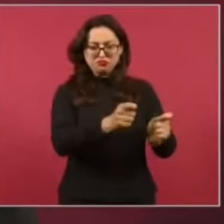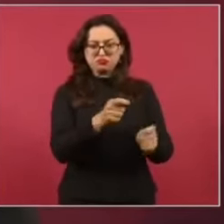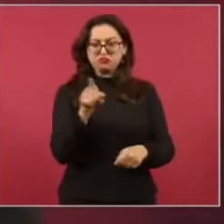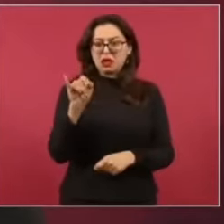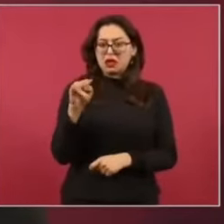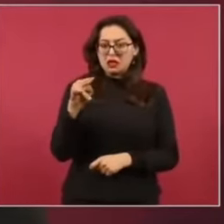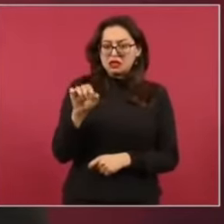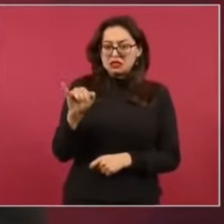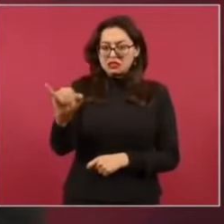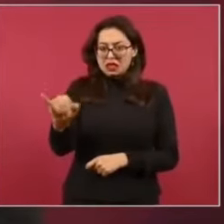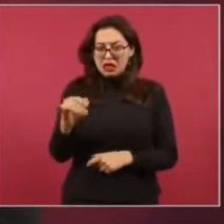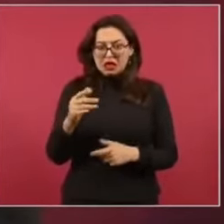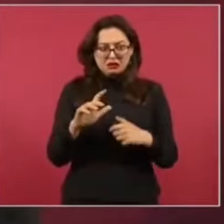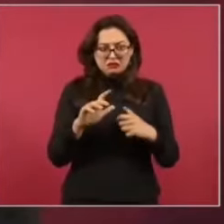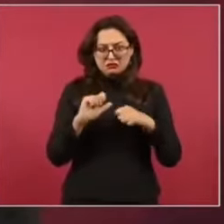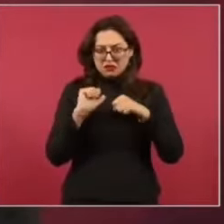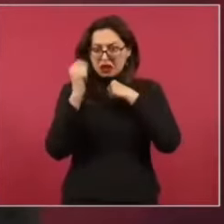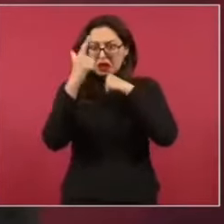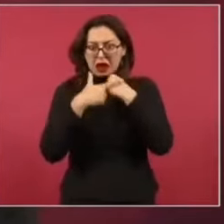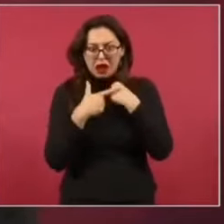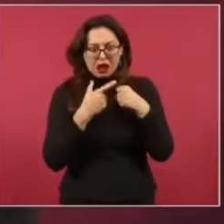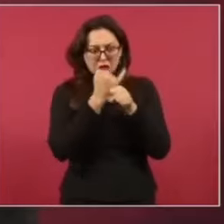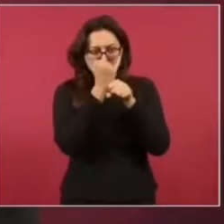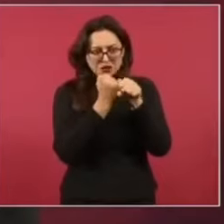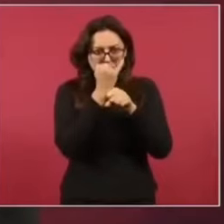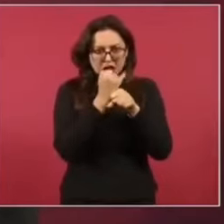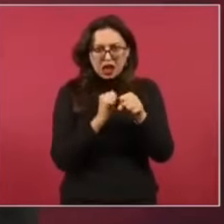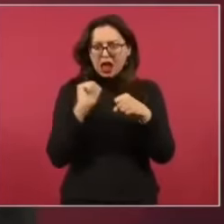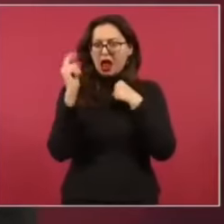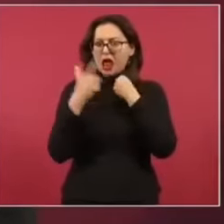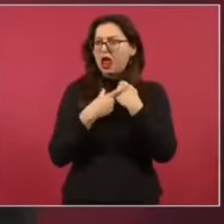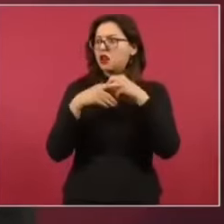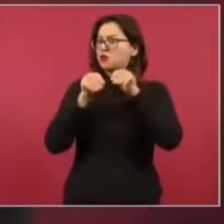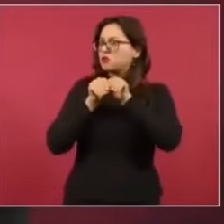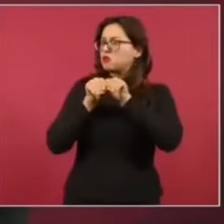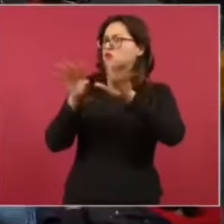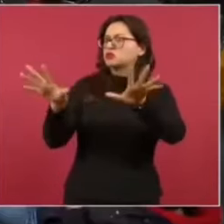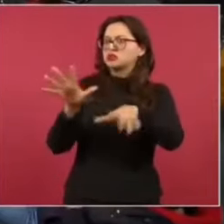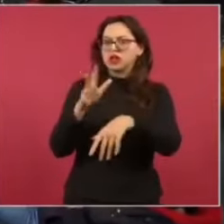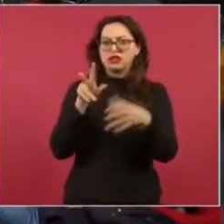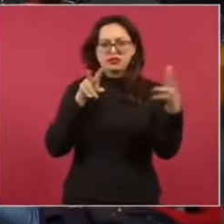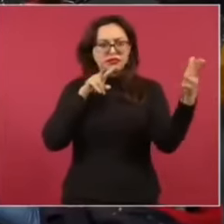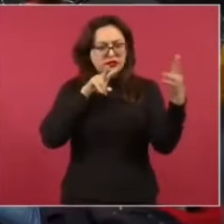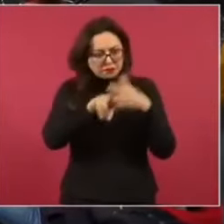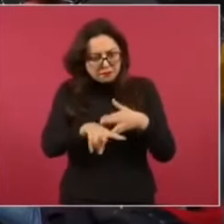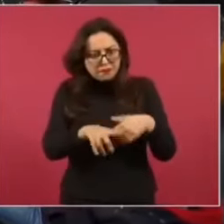¿Hubo algo del INAI, de la transparencia, sobre el tema?